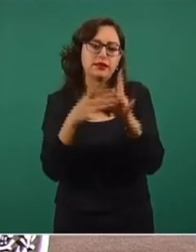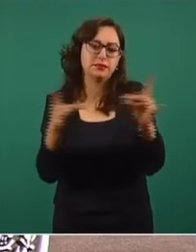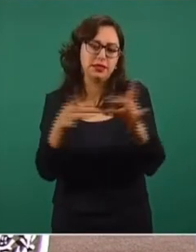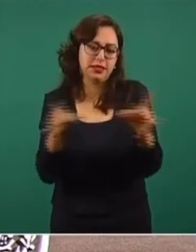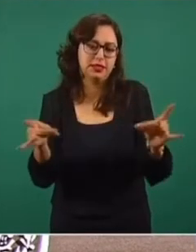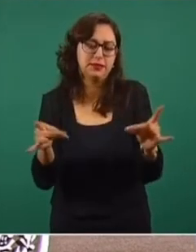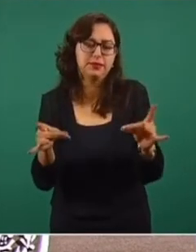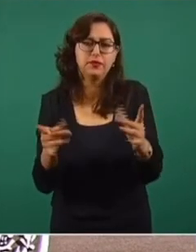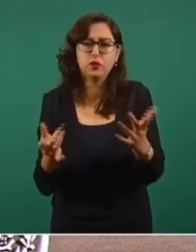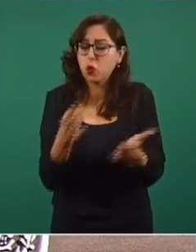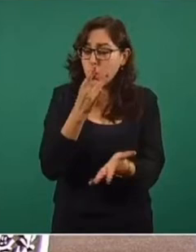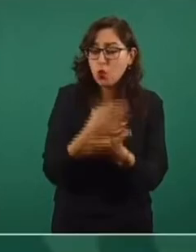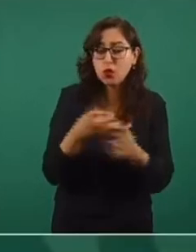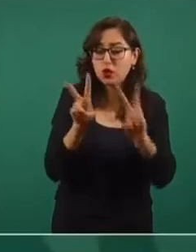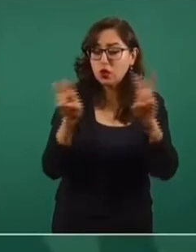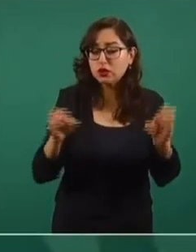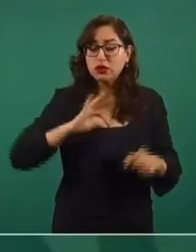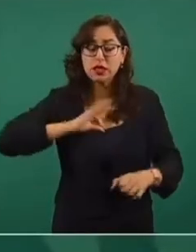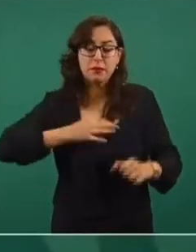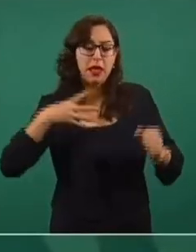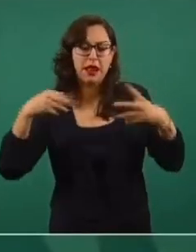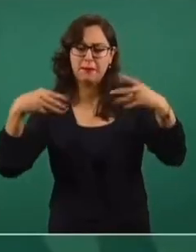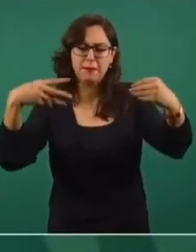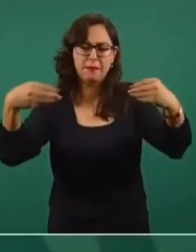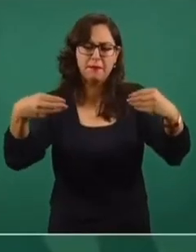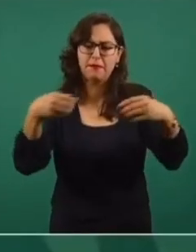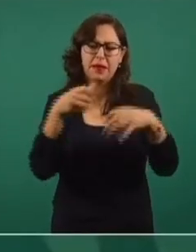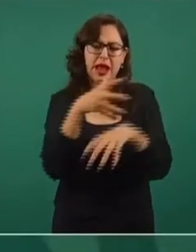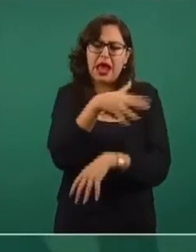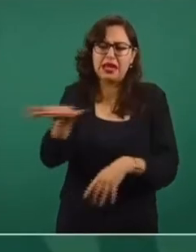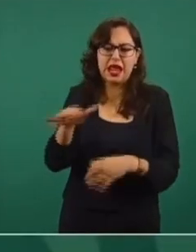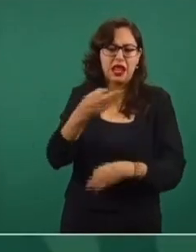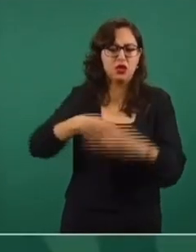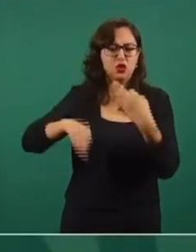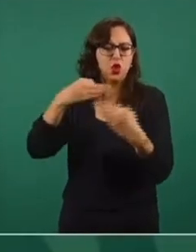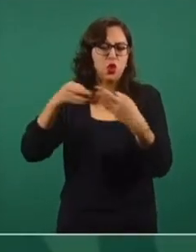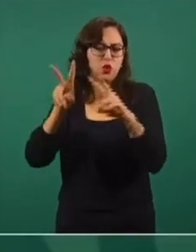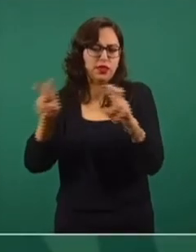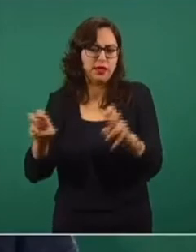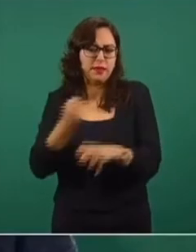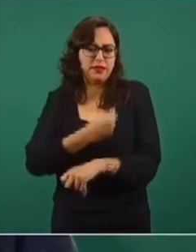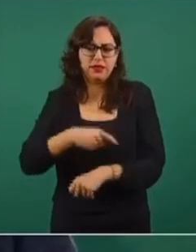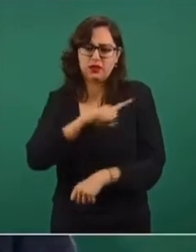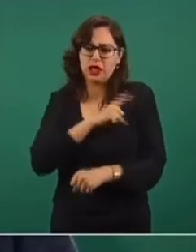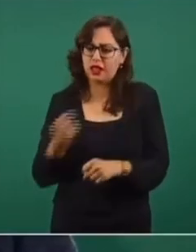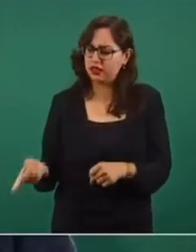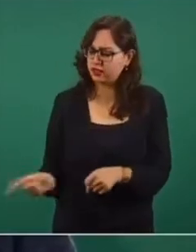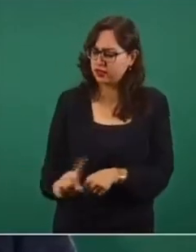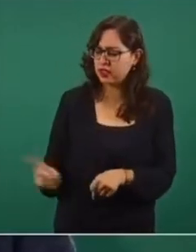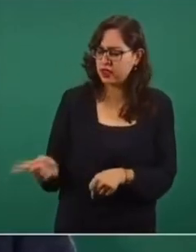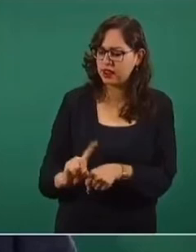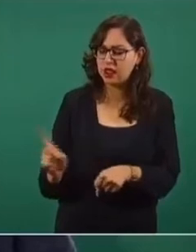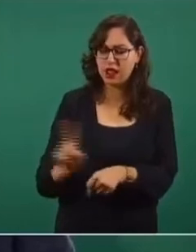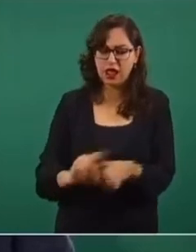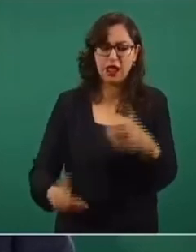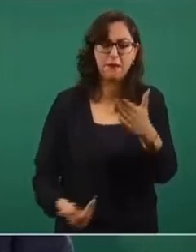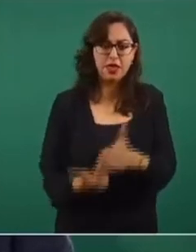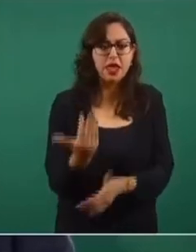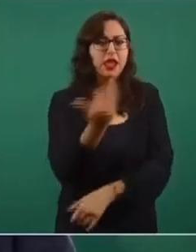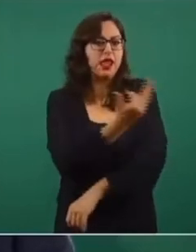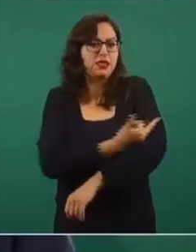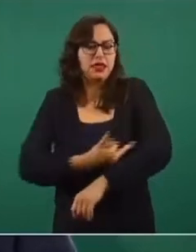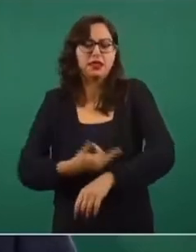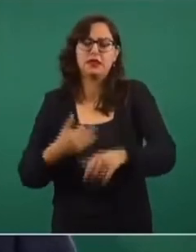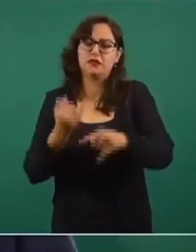atender el tema de la pandemia, sino de todos los encargados del sector salud que están todos los días aquí y todos los días en la tarde en la vespertina